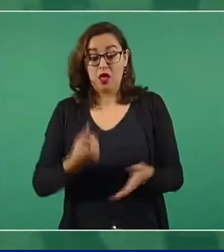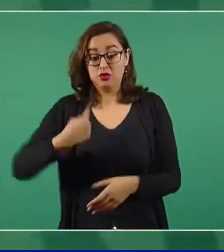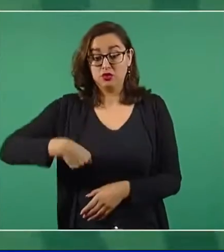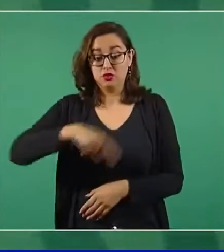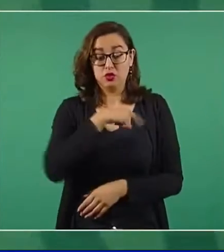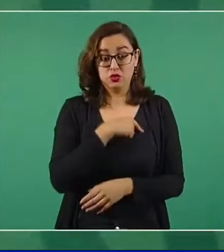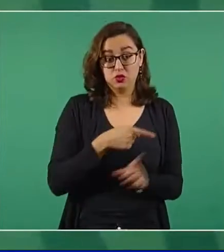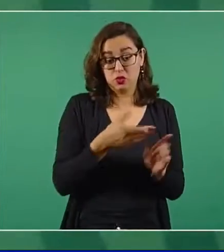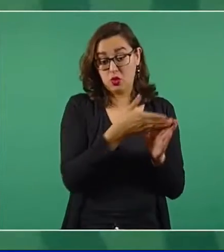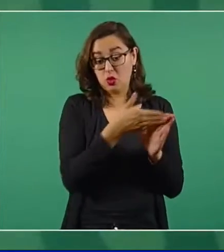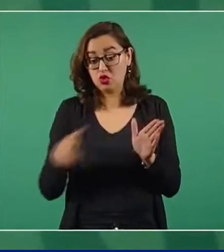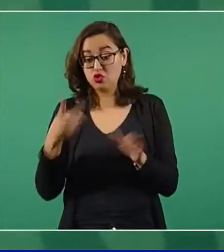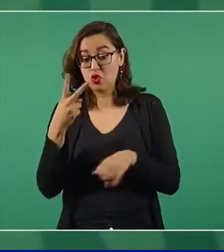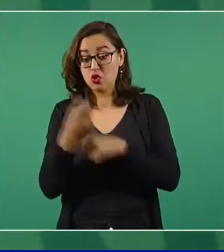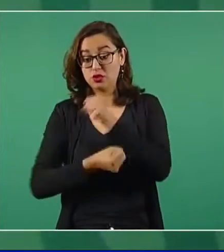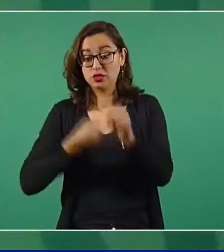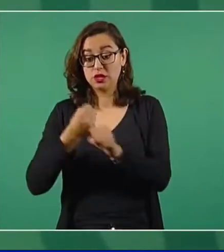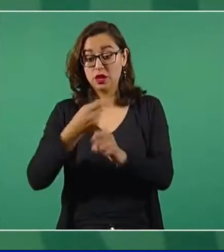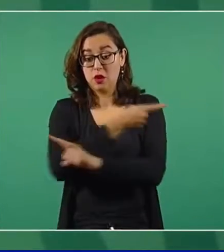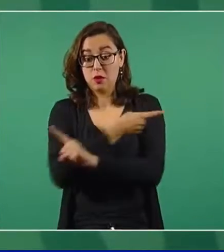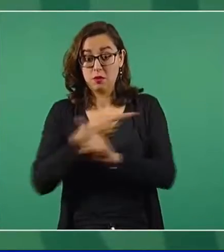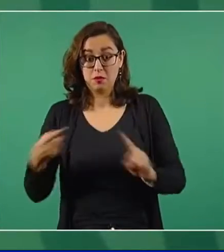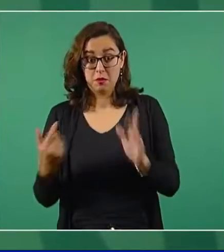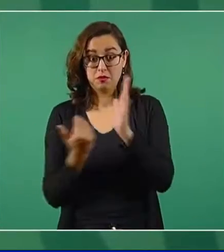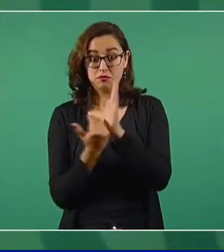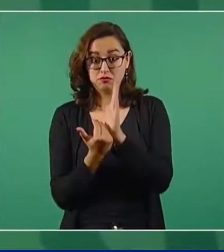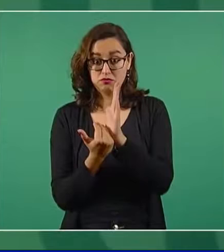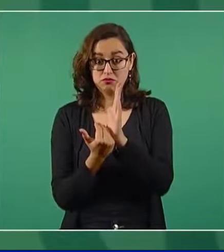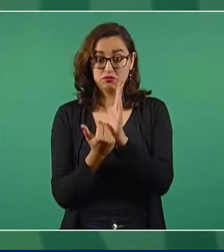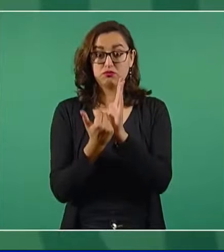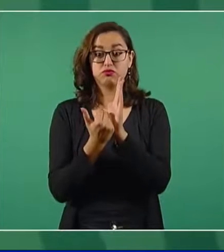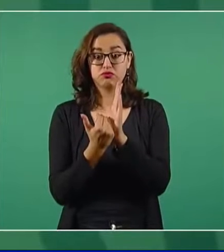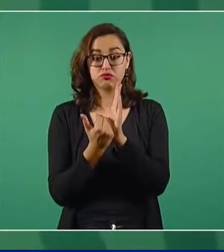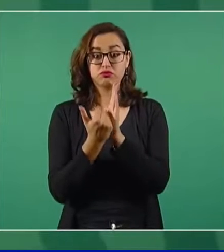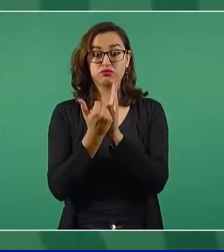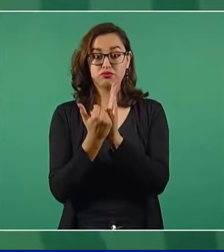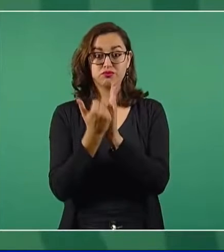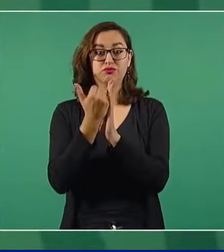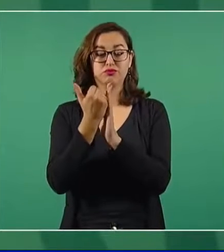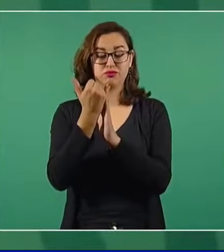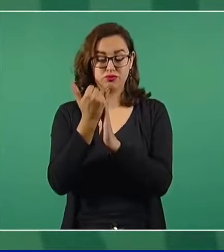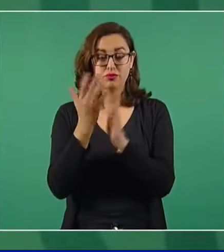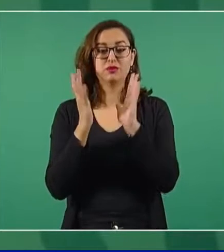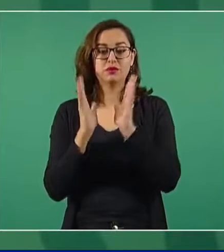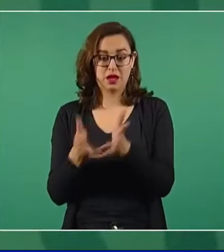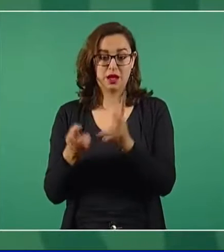de nuevo extrayendo más cruz.